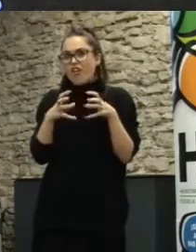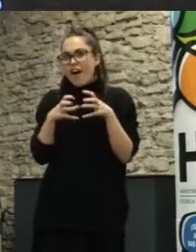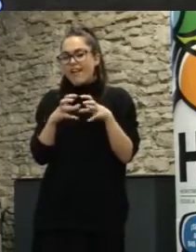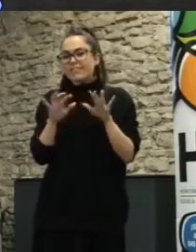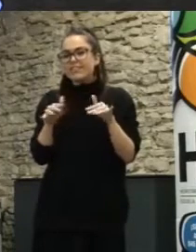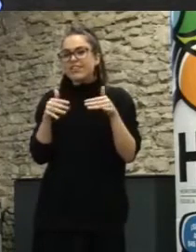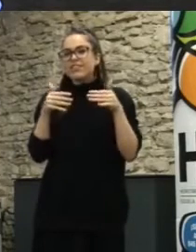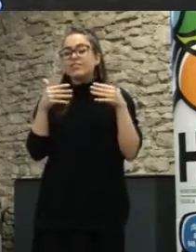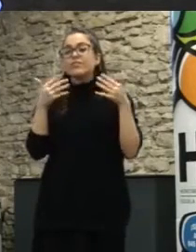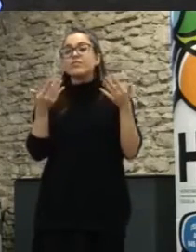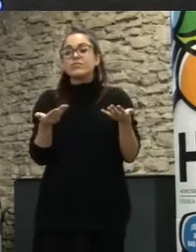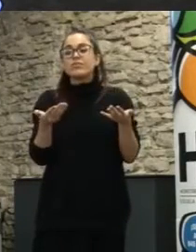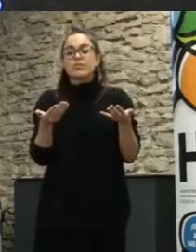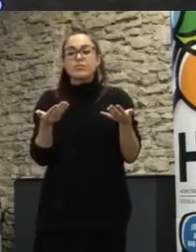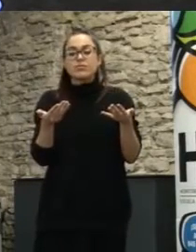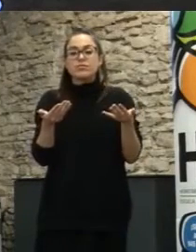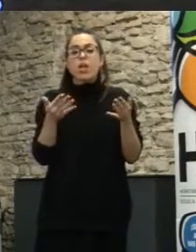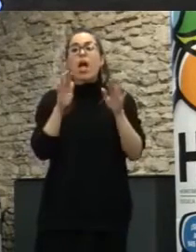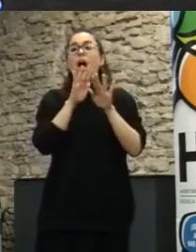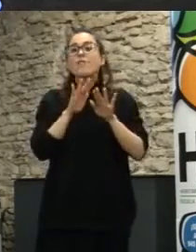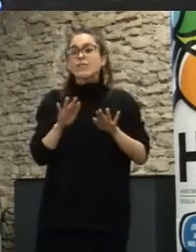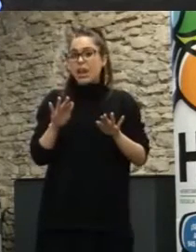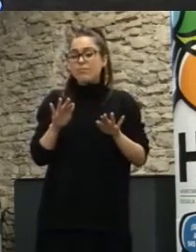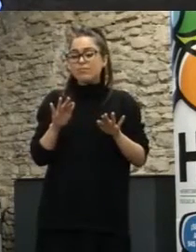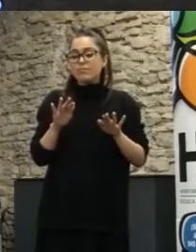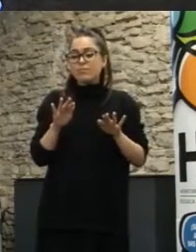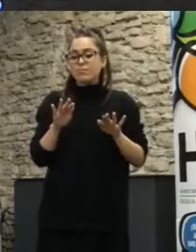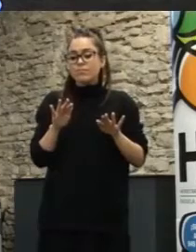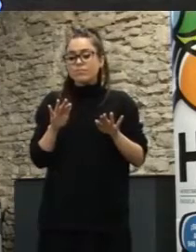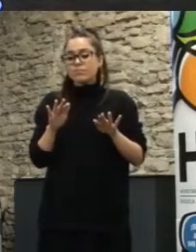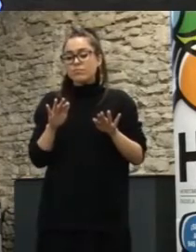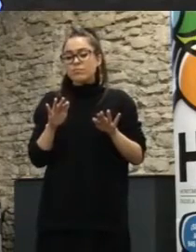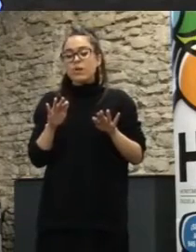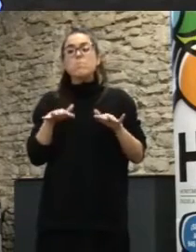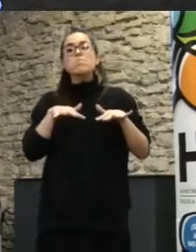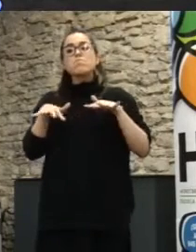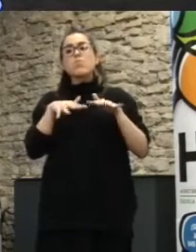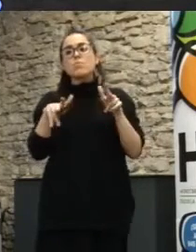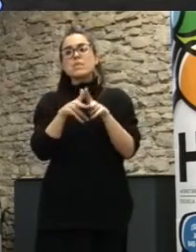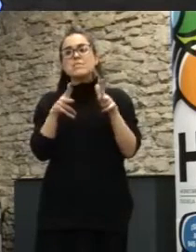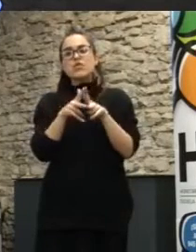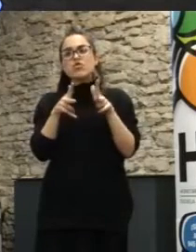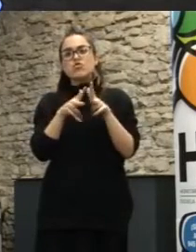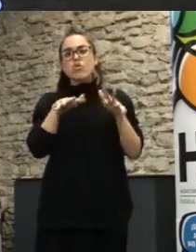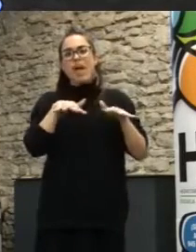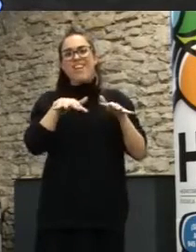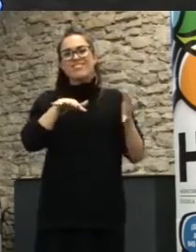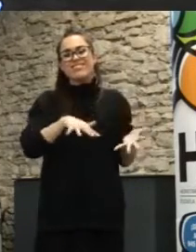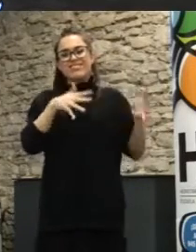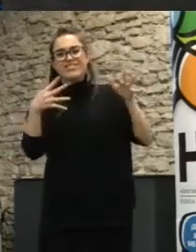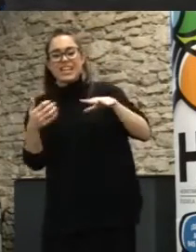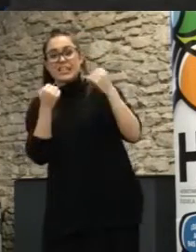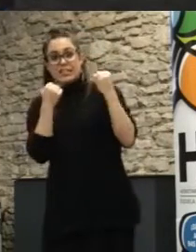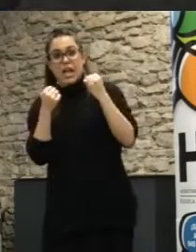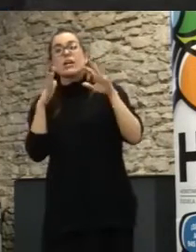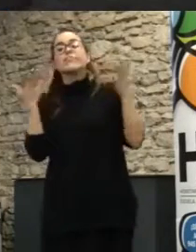en la institucionalidad, institucionalización de esos movimientos sociales. Es decir, lo que se hizo desde las instituciones